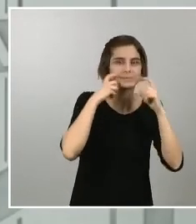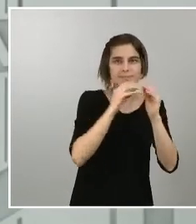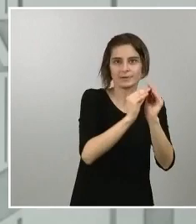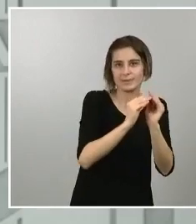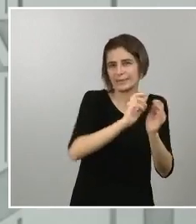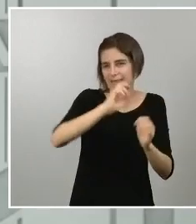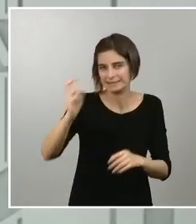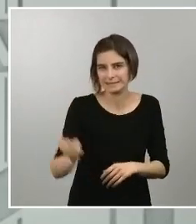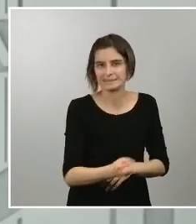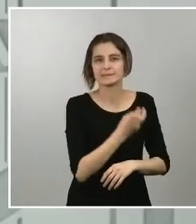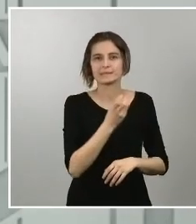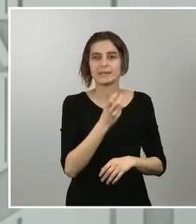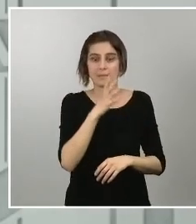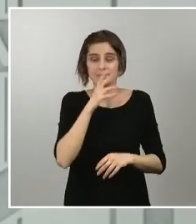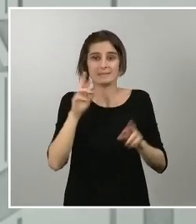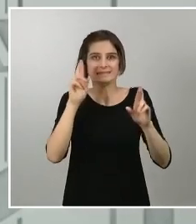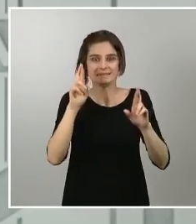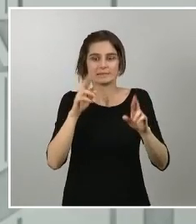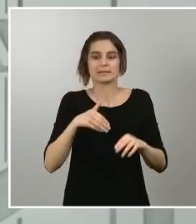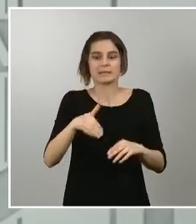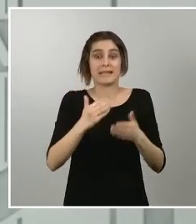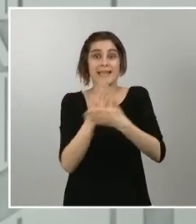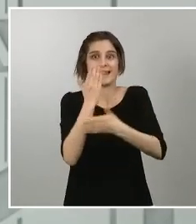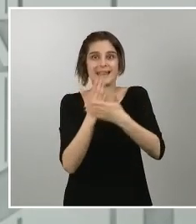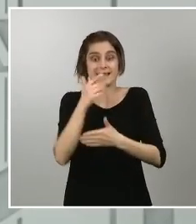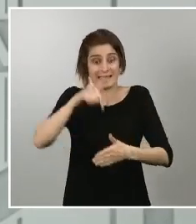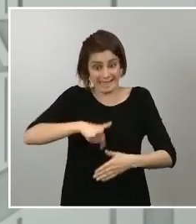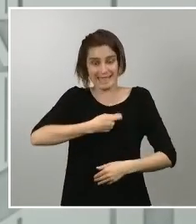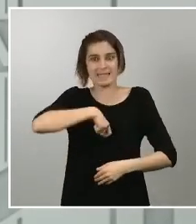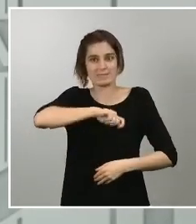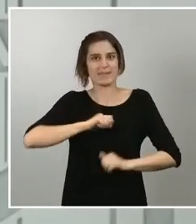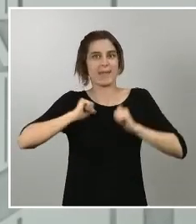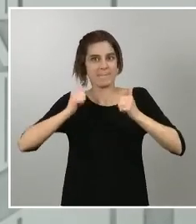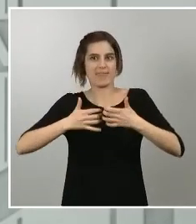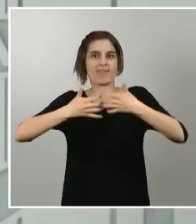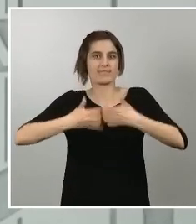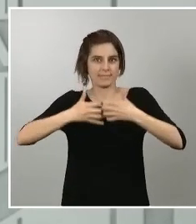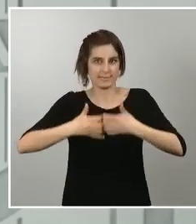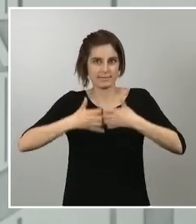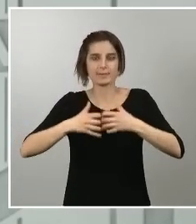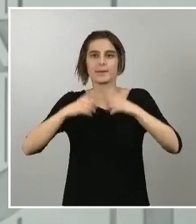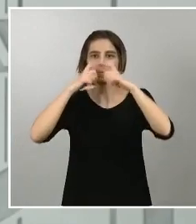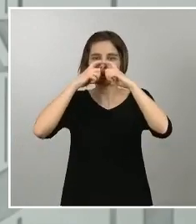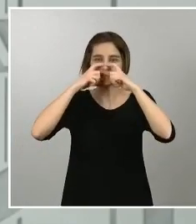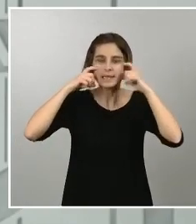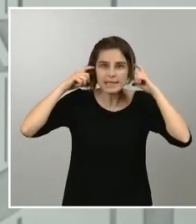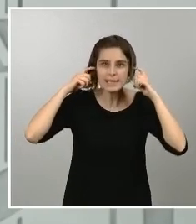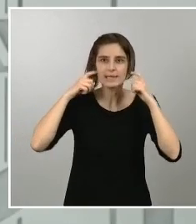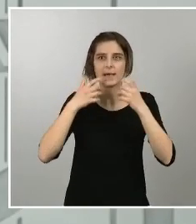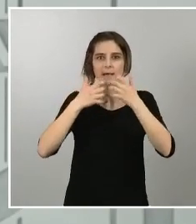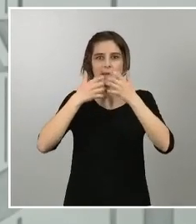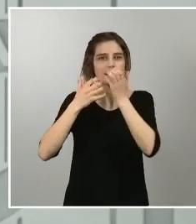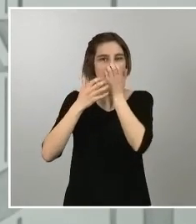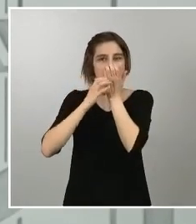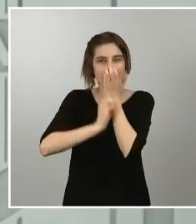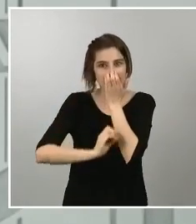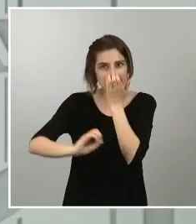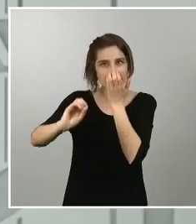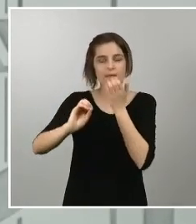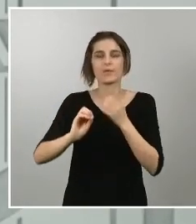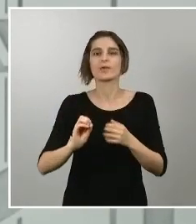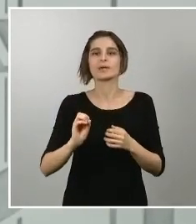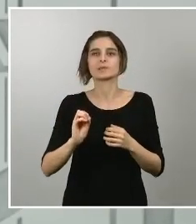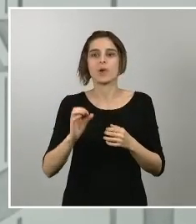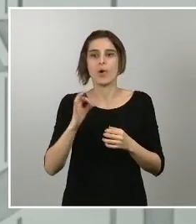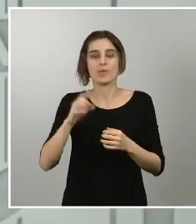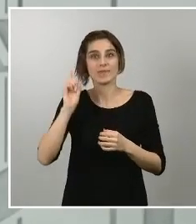producción nacional de mascarillas de respiradores incluso de los kits rápidos que nos permita autoabastecernos en